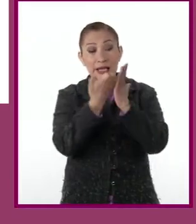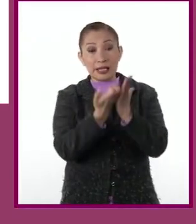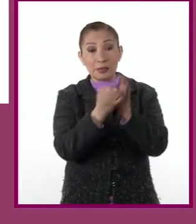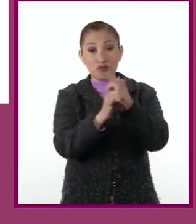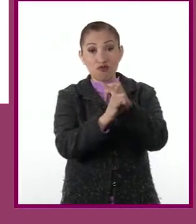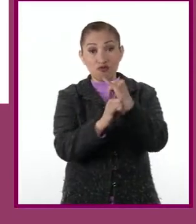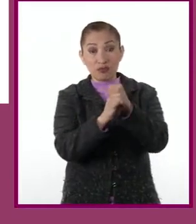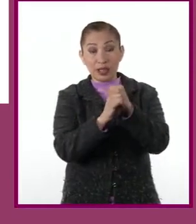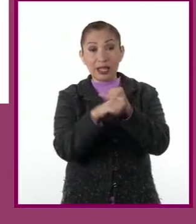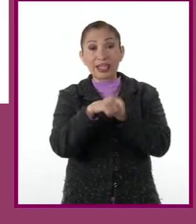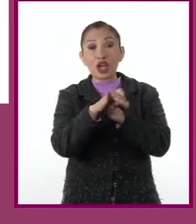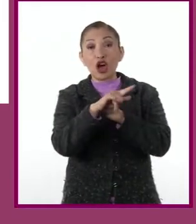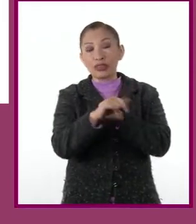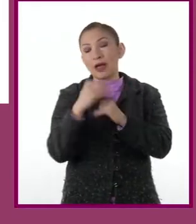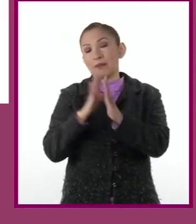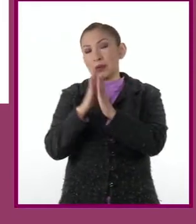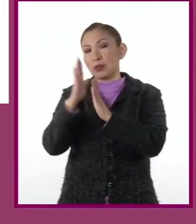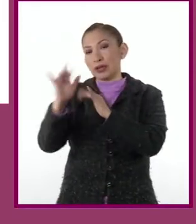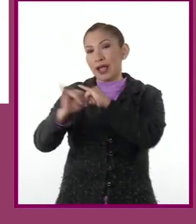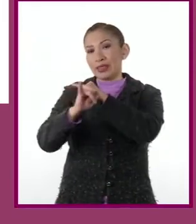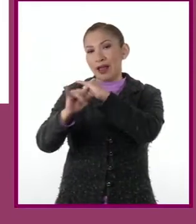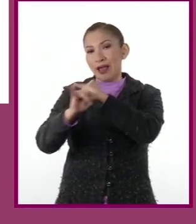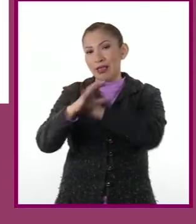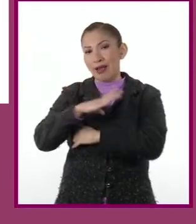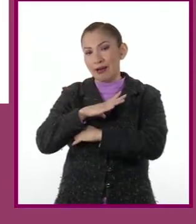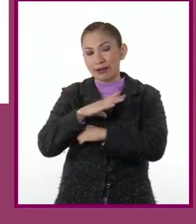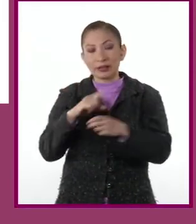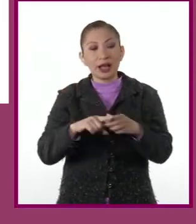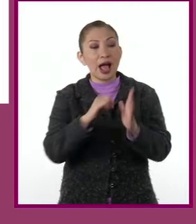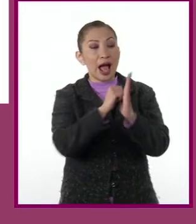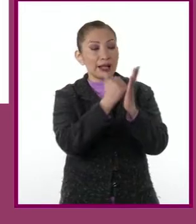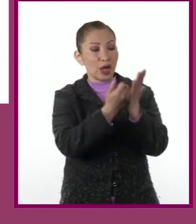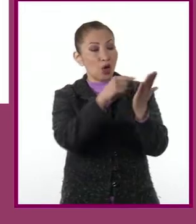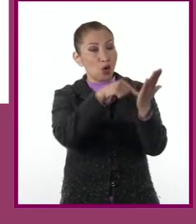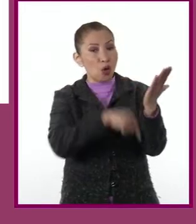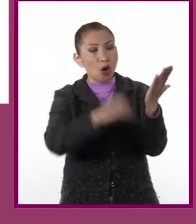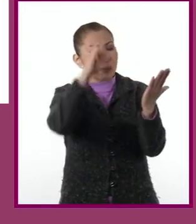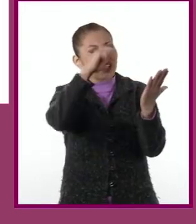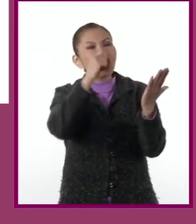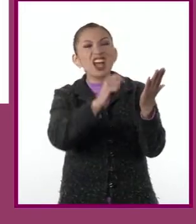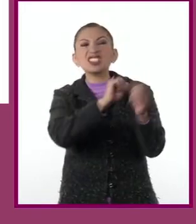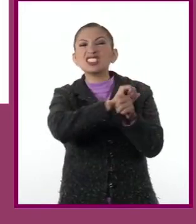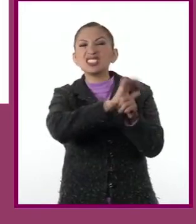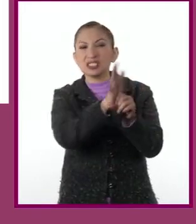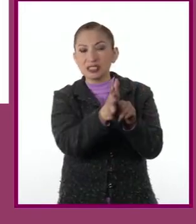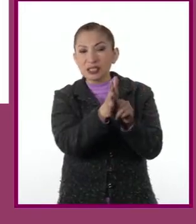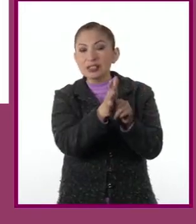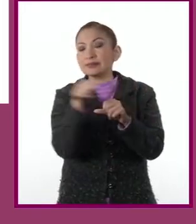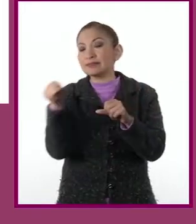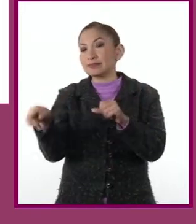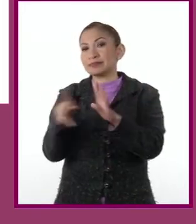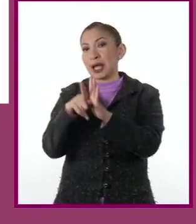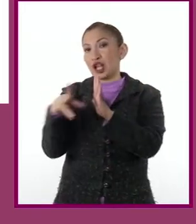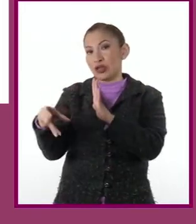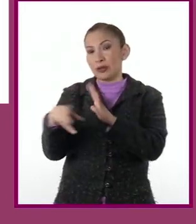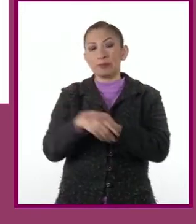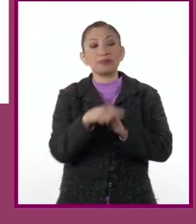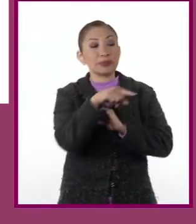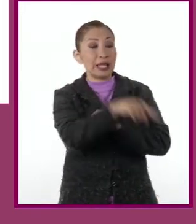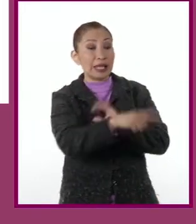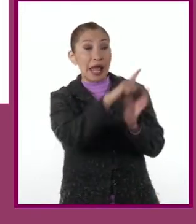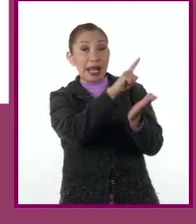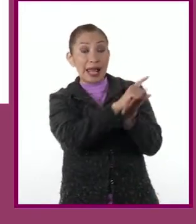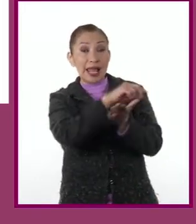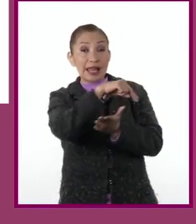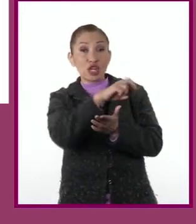Quijote de la Mancha en una biblioteca virtual, un artículo de opinión acerca del COVID-19 en un periódico y las